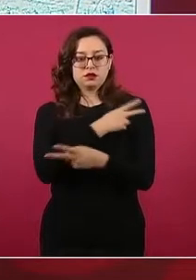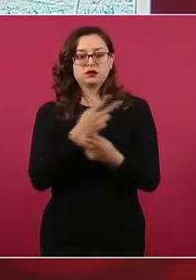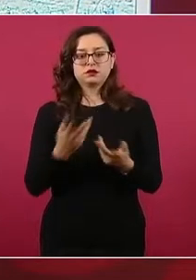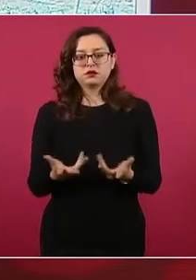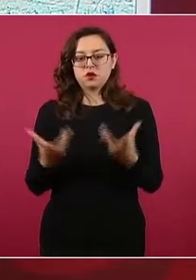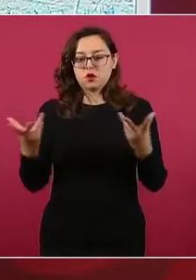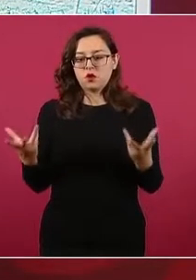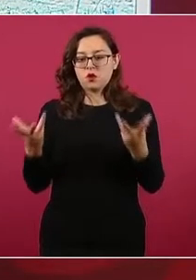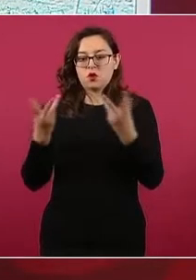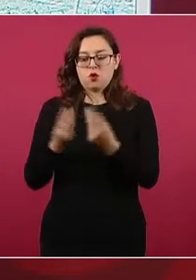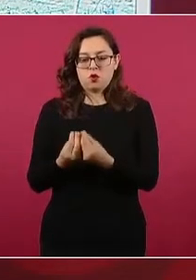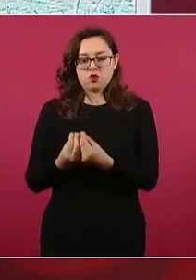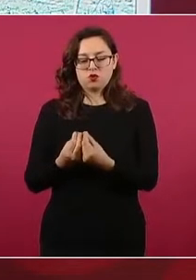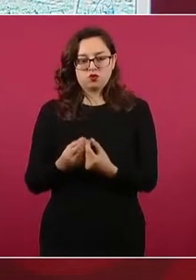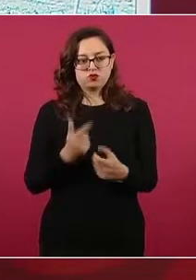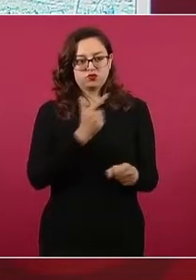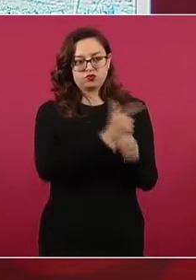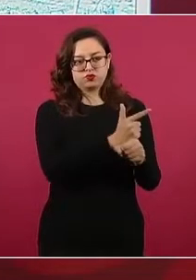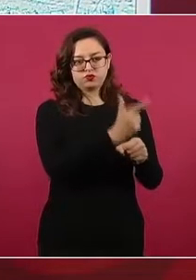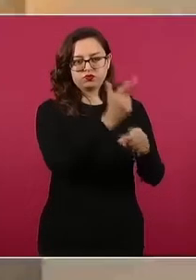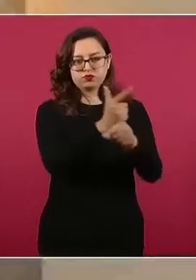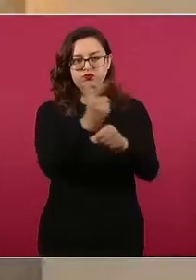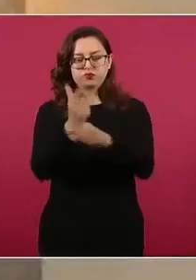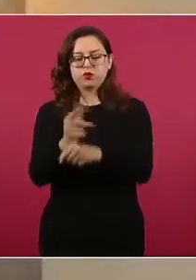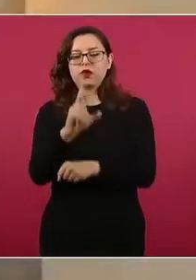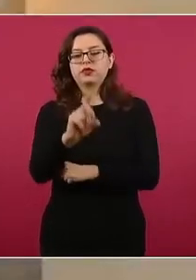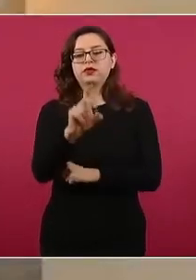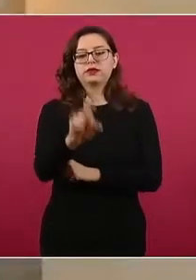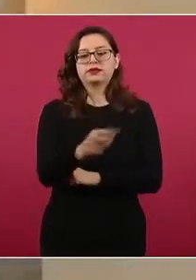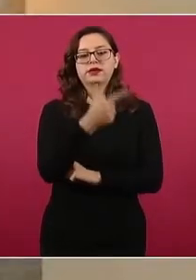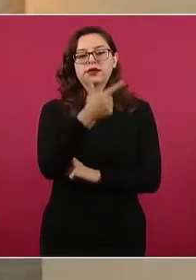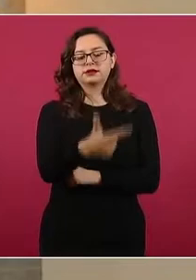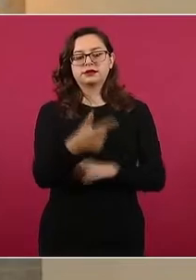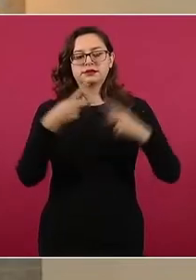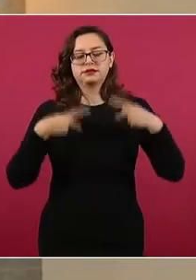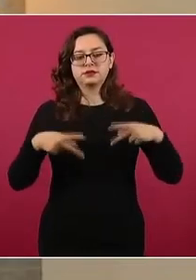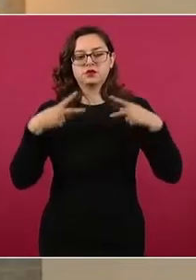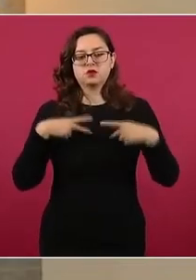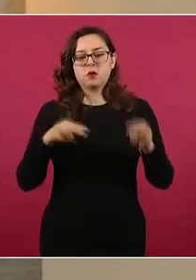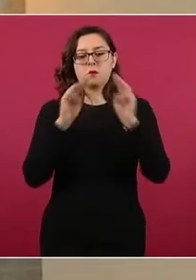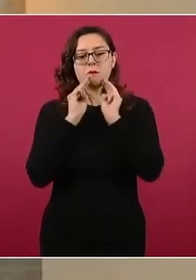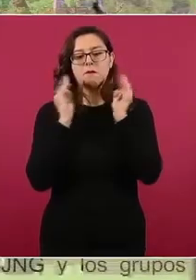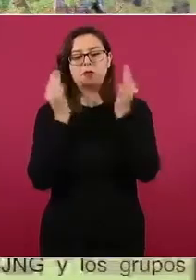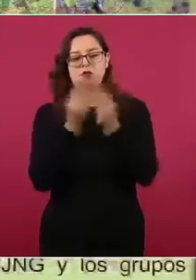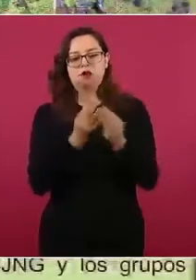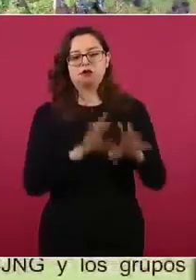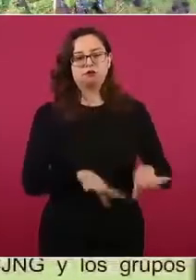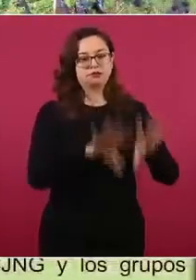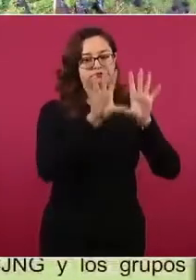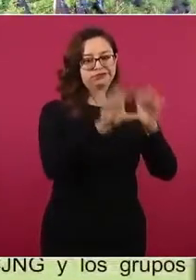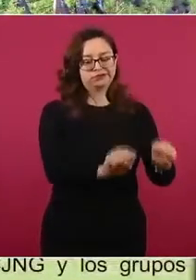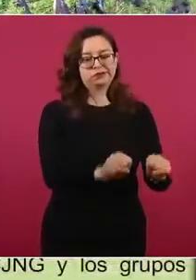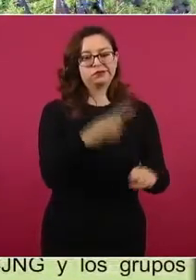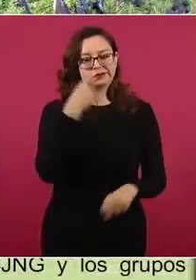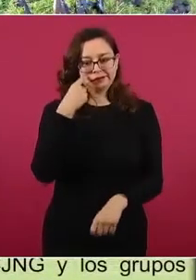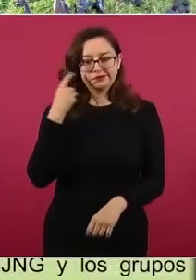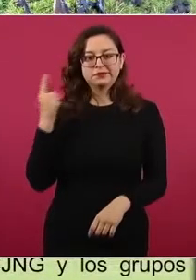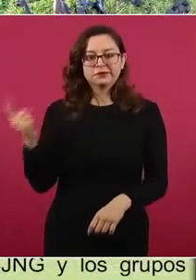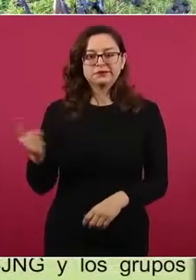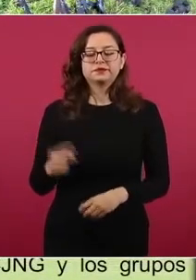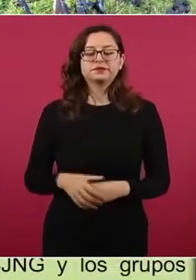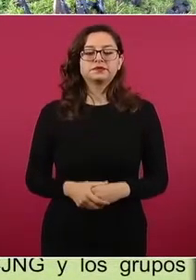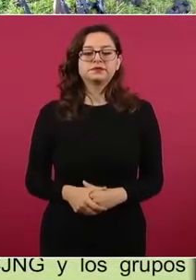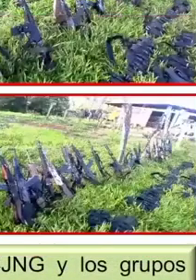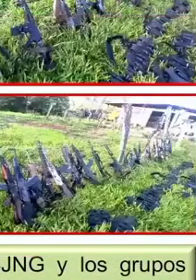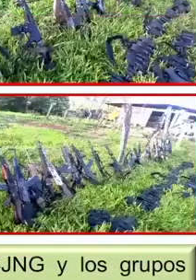37 presuntos integrantes de la delincuencia organizada en una operación realizada el pasado 26